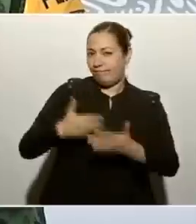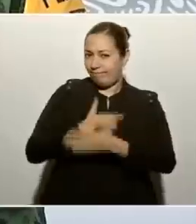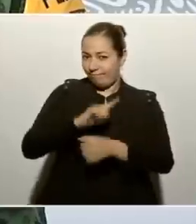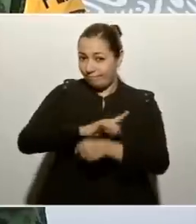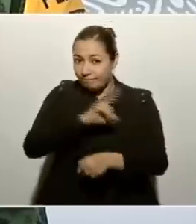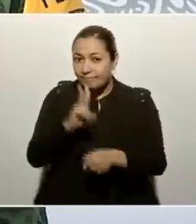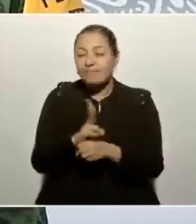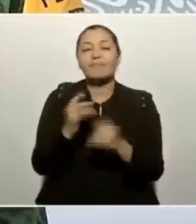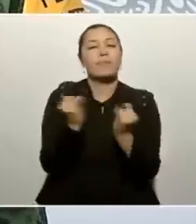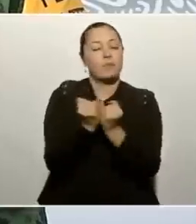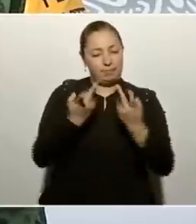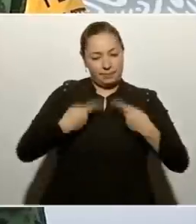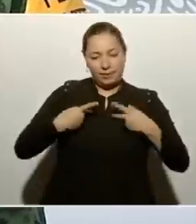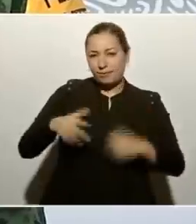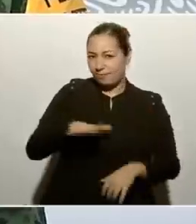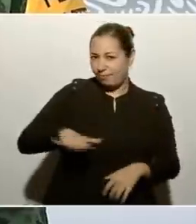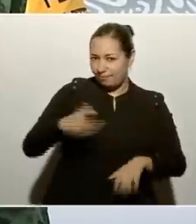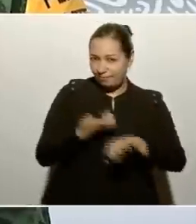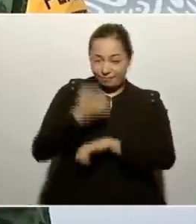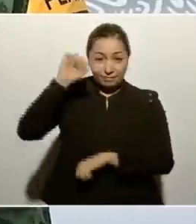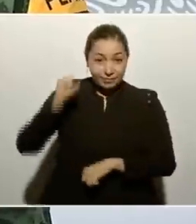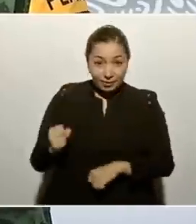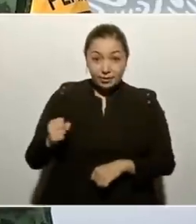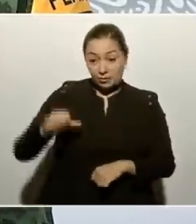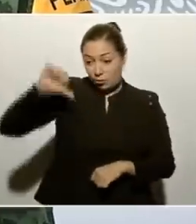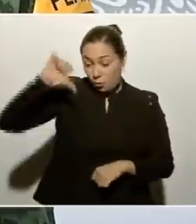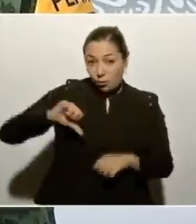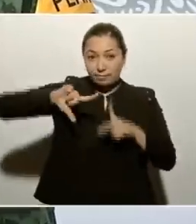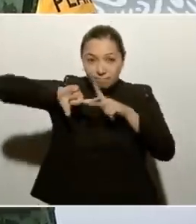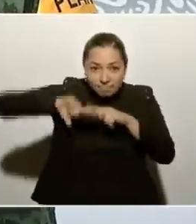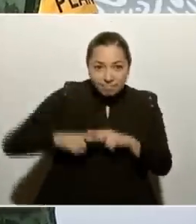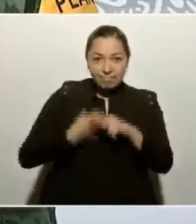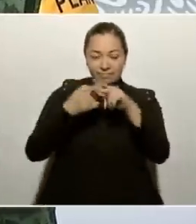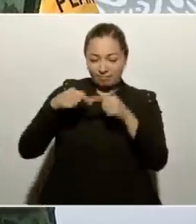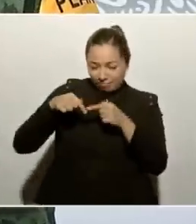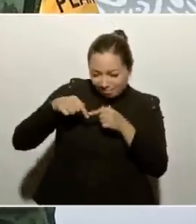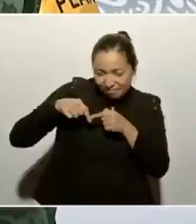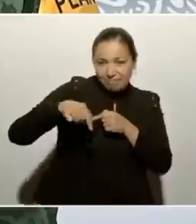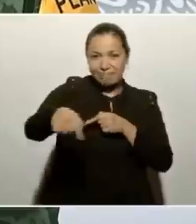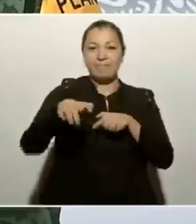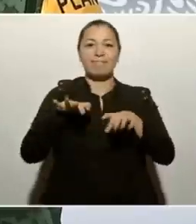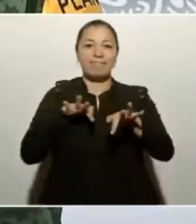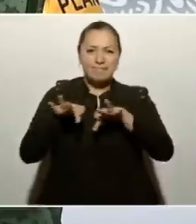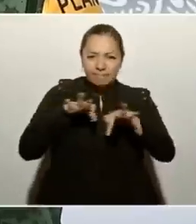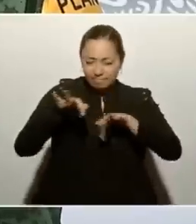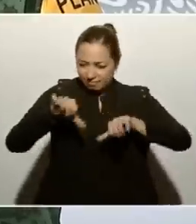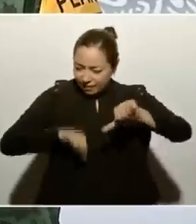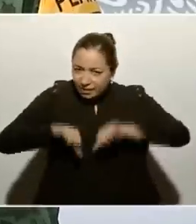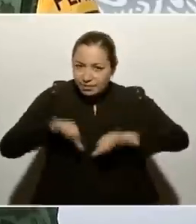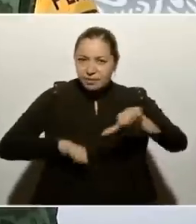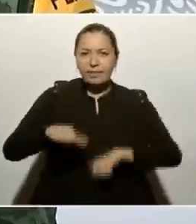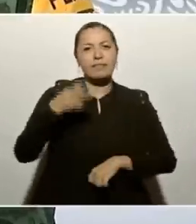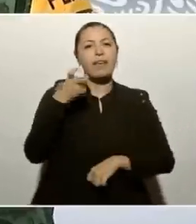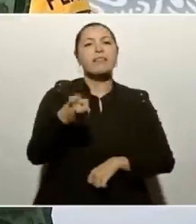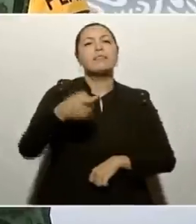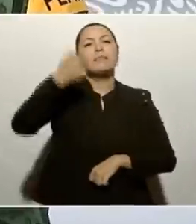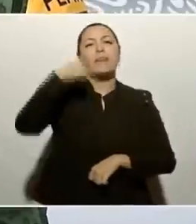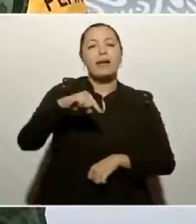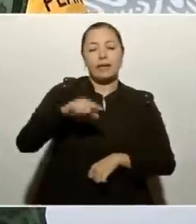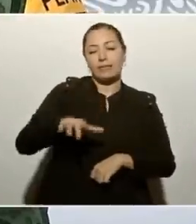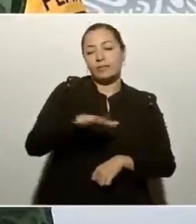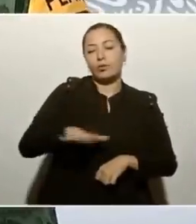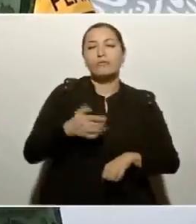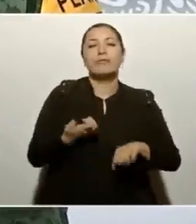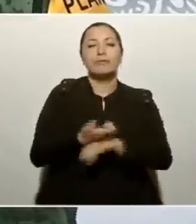cuartel que a partir de hoy inicia sus actividades y que beneficiará a la ciudadanía aquí en el